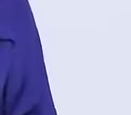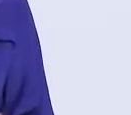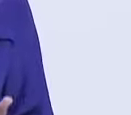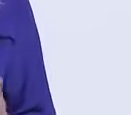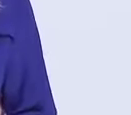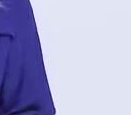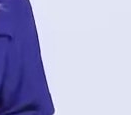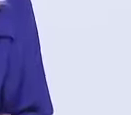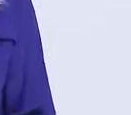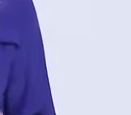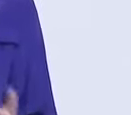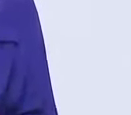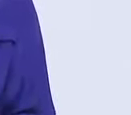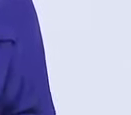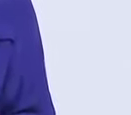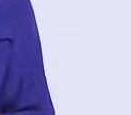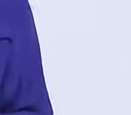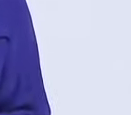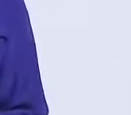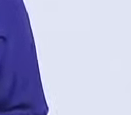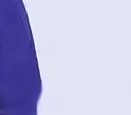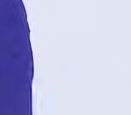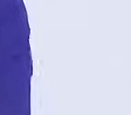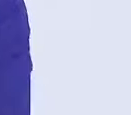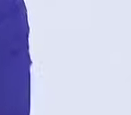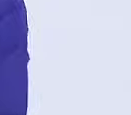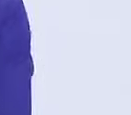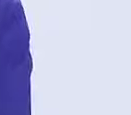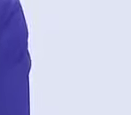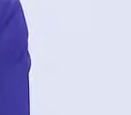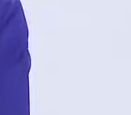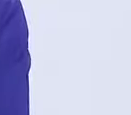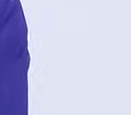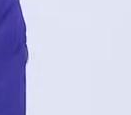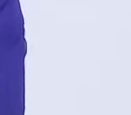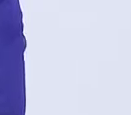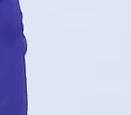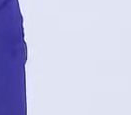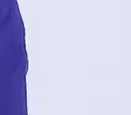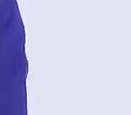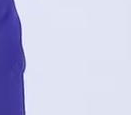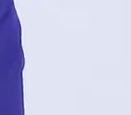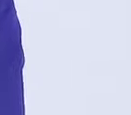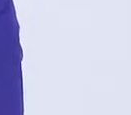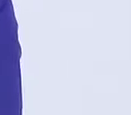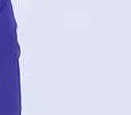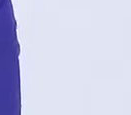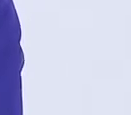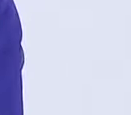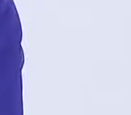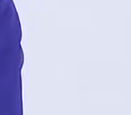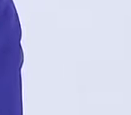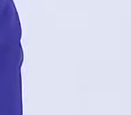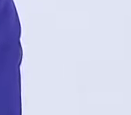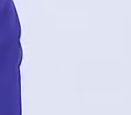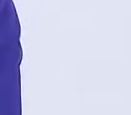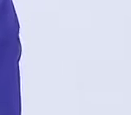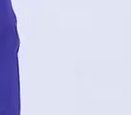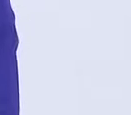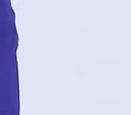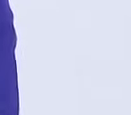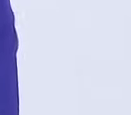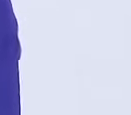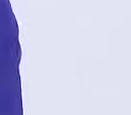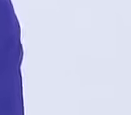mecitabunda, apenada, melancólica, nostálgica, distraída, quebrantada o afligida,